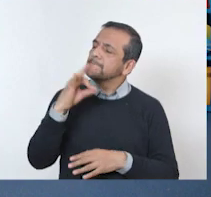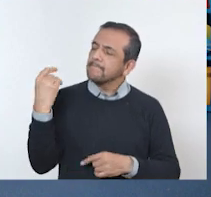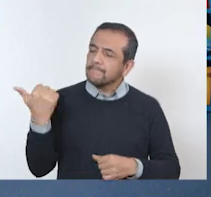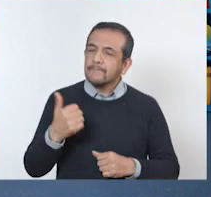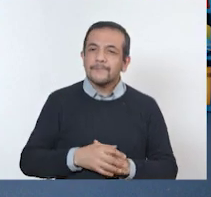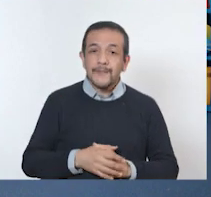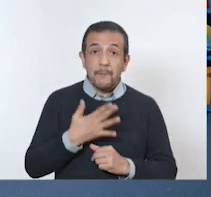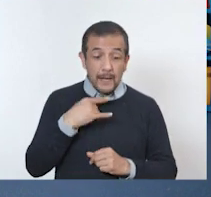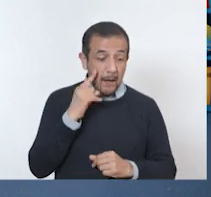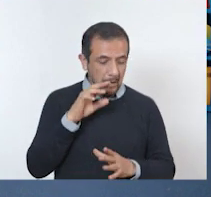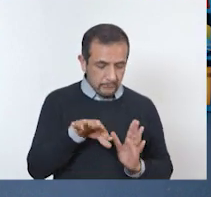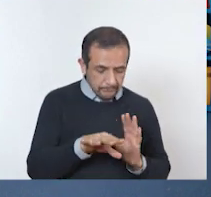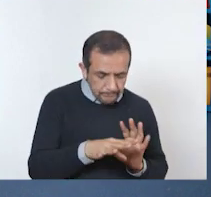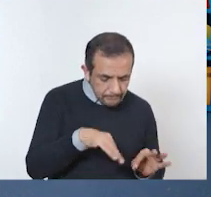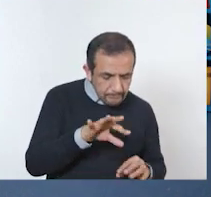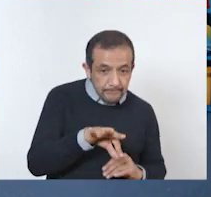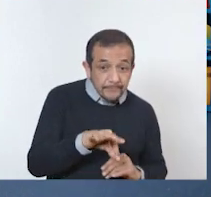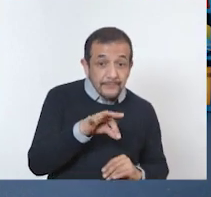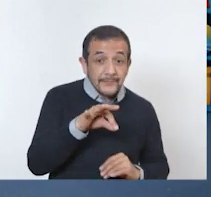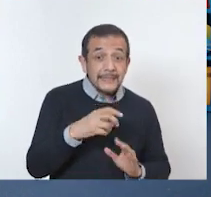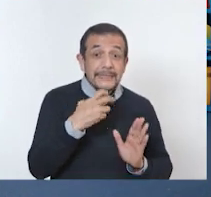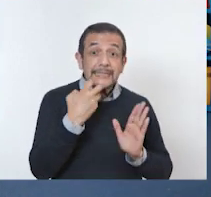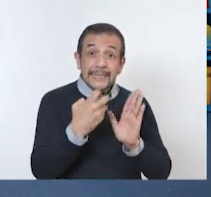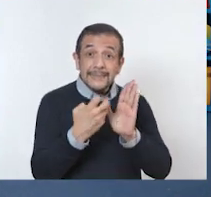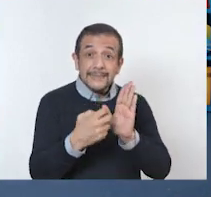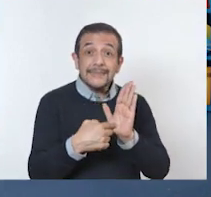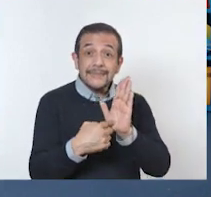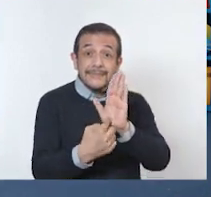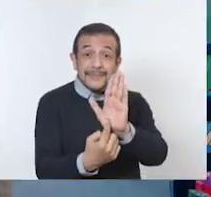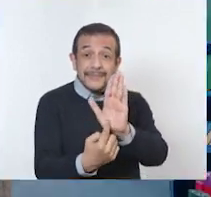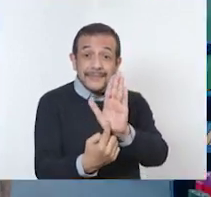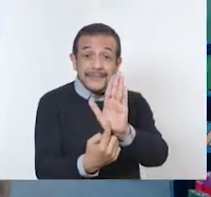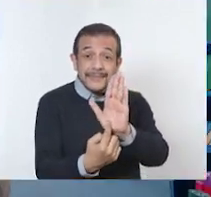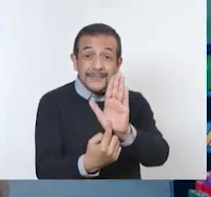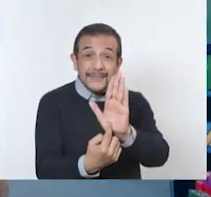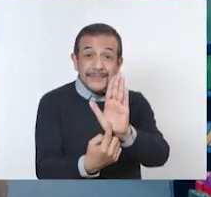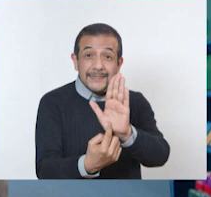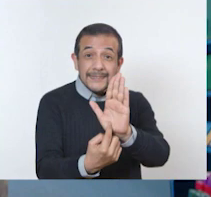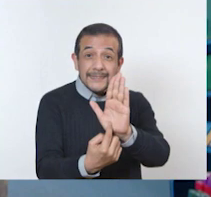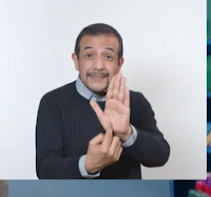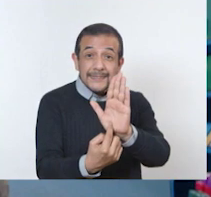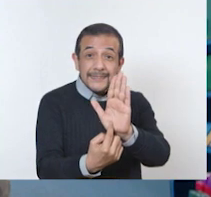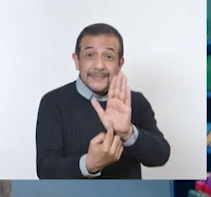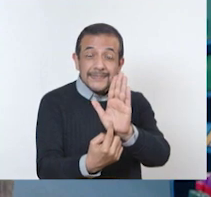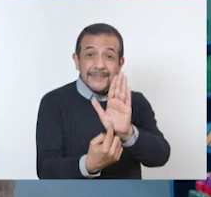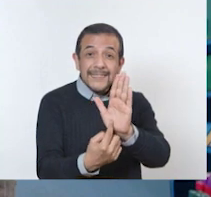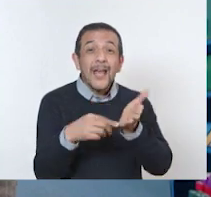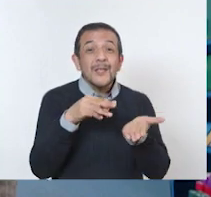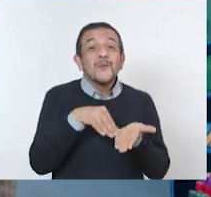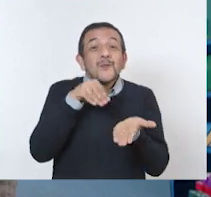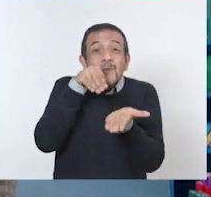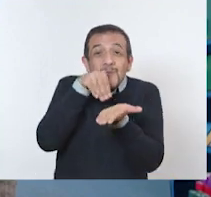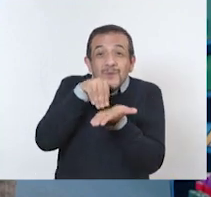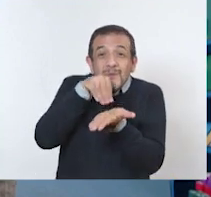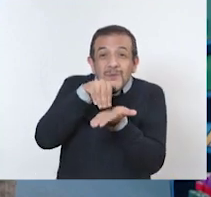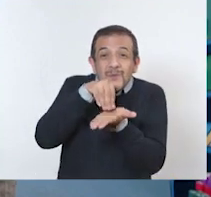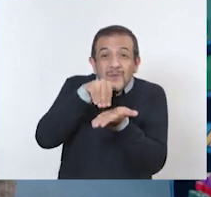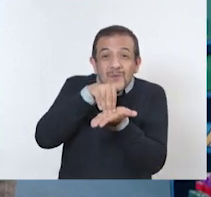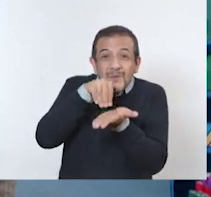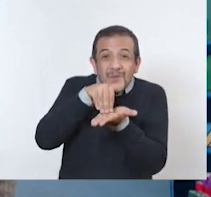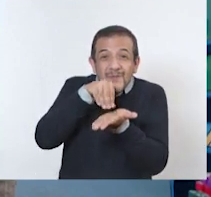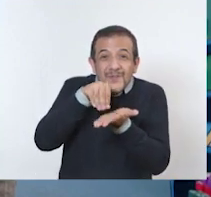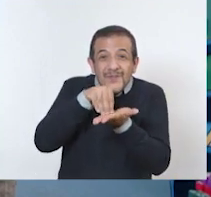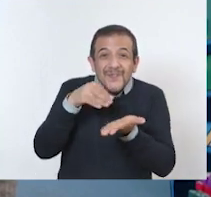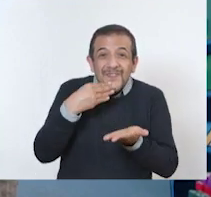turno. Ahora vamos a ver el siguiente. Y es un cerdito. Un cerdito, ¿verdad? Un